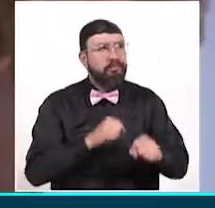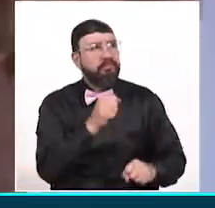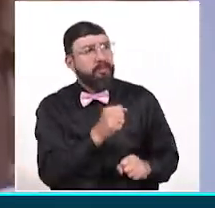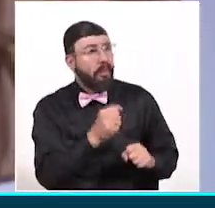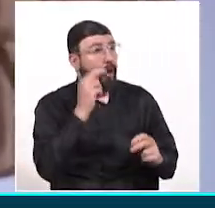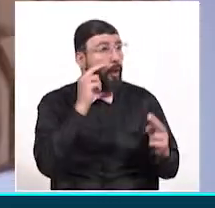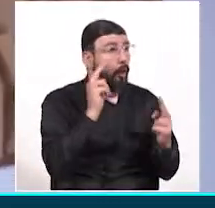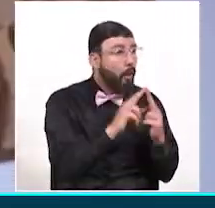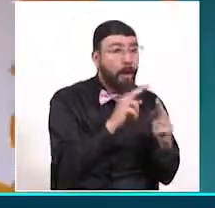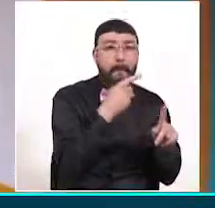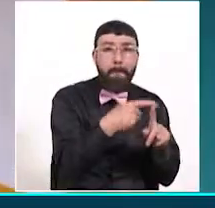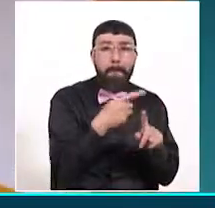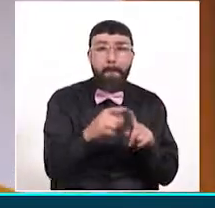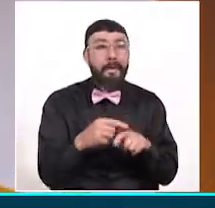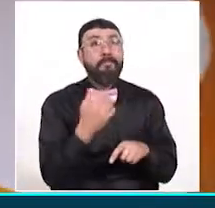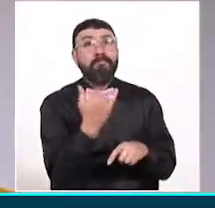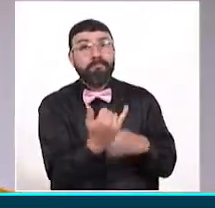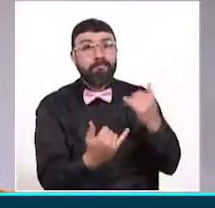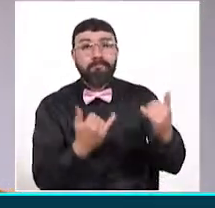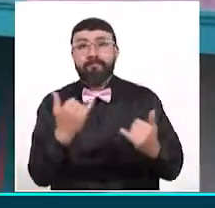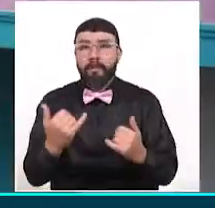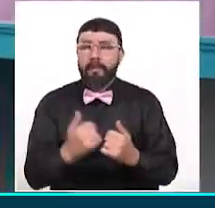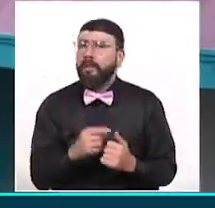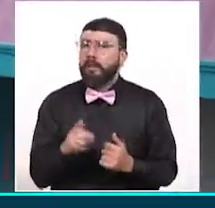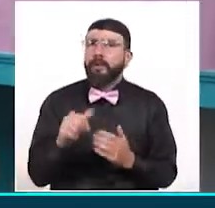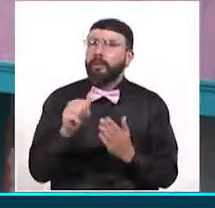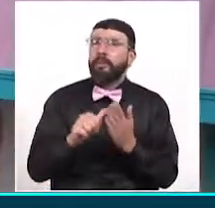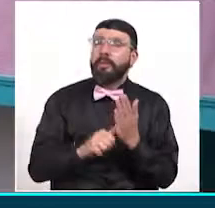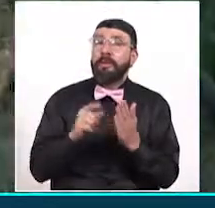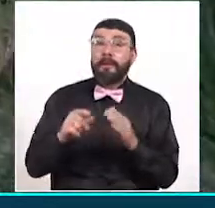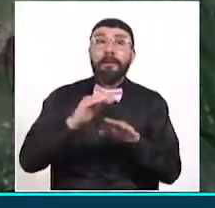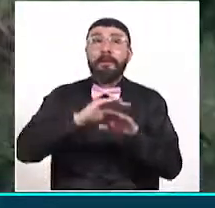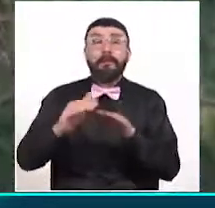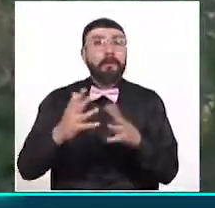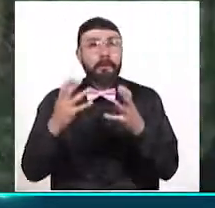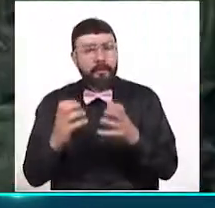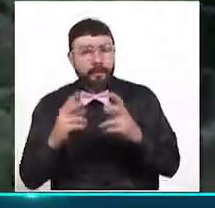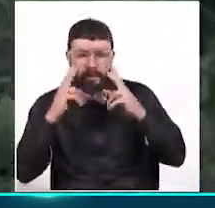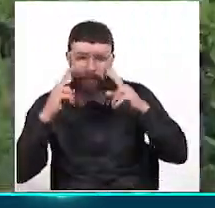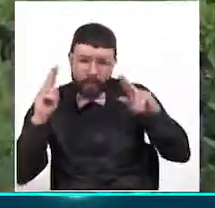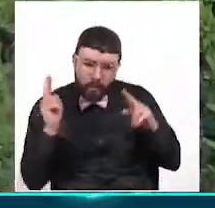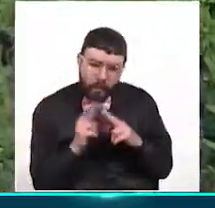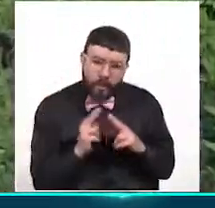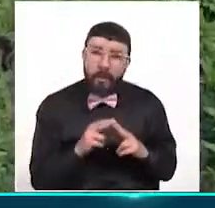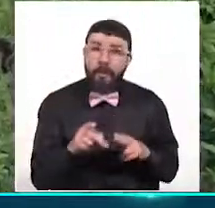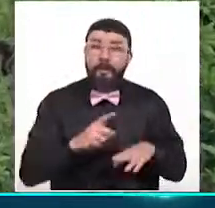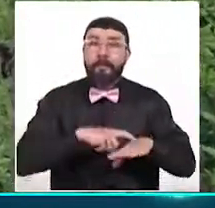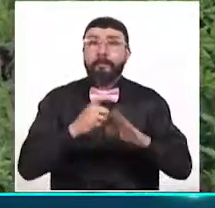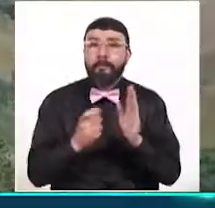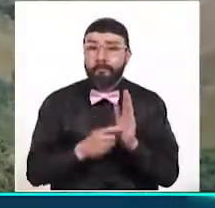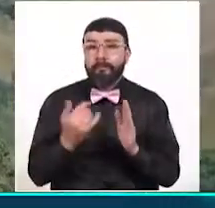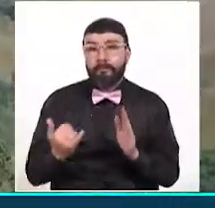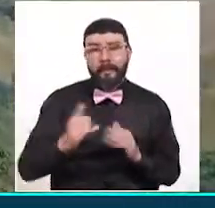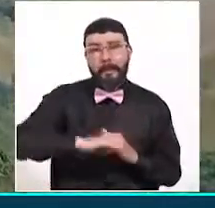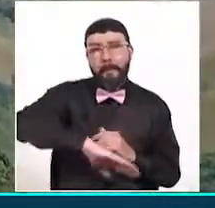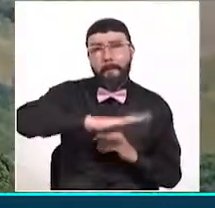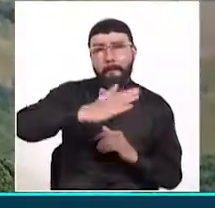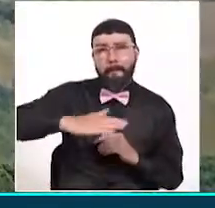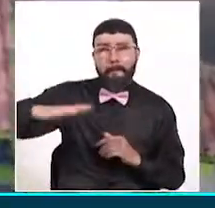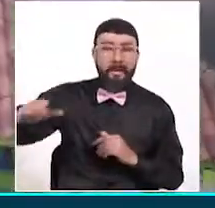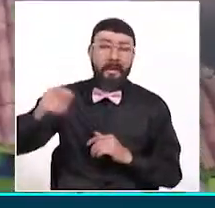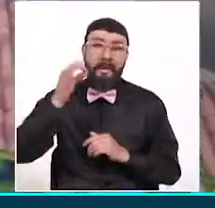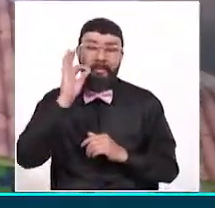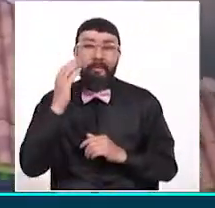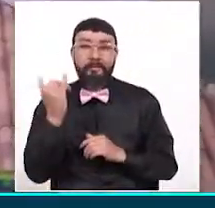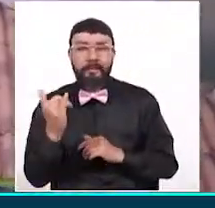encantos de estos destinos. Este programa convoca a la exploración del paisaje cultural cafetero colombiano, el arraigo por la región